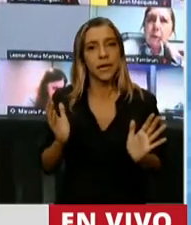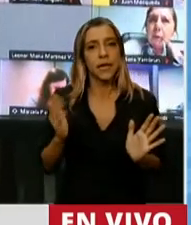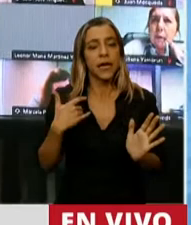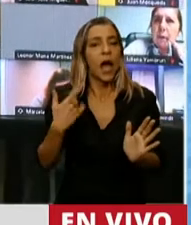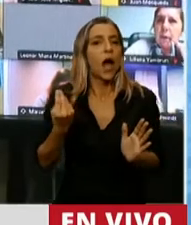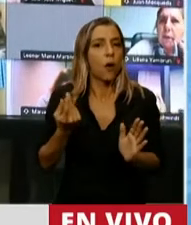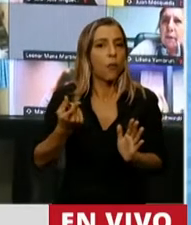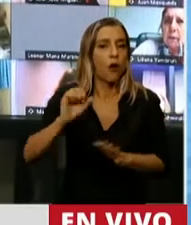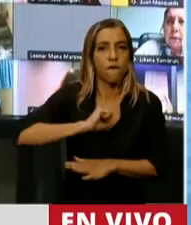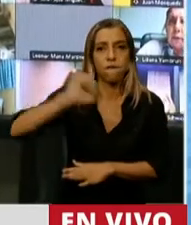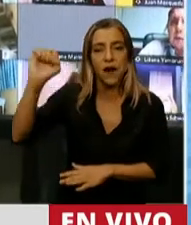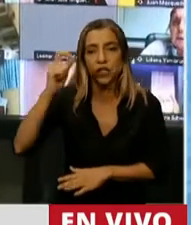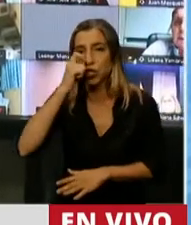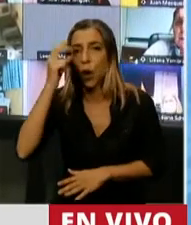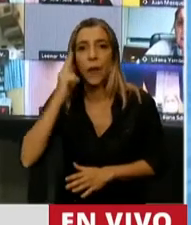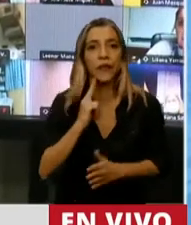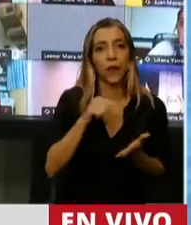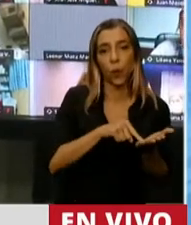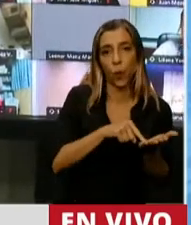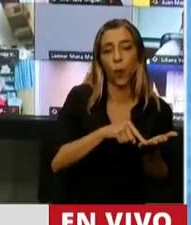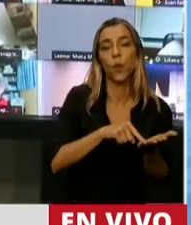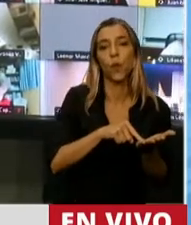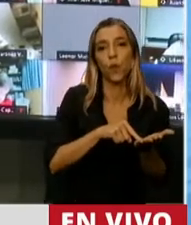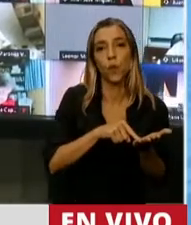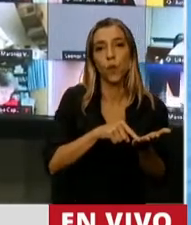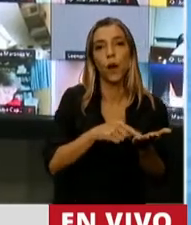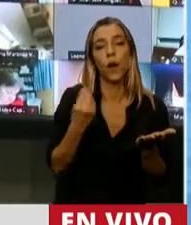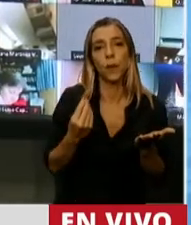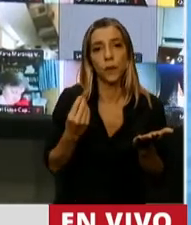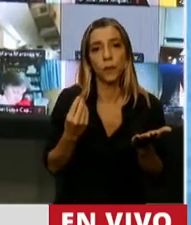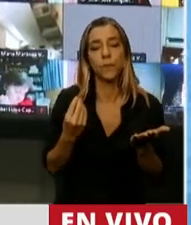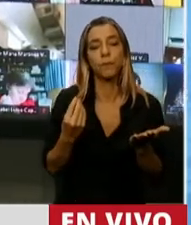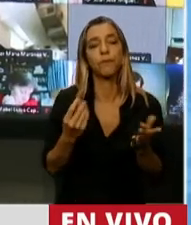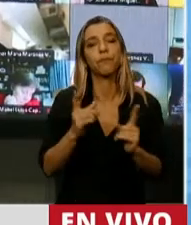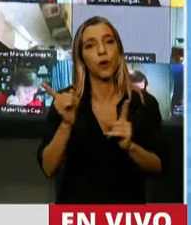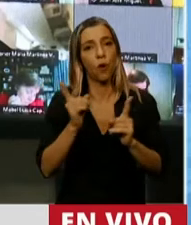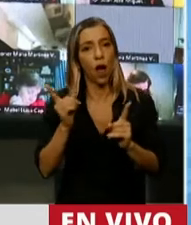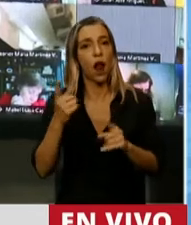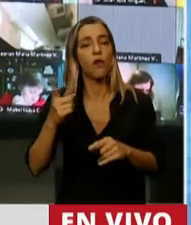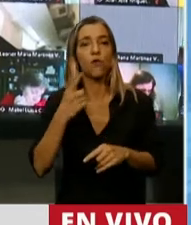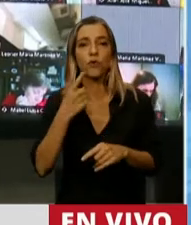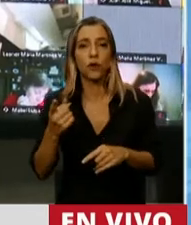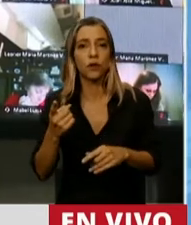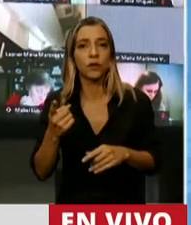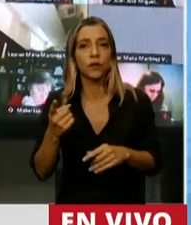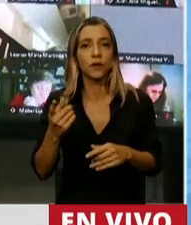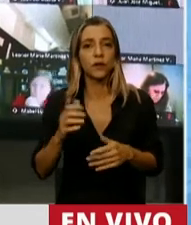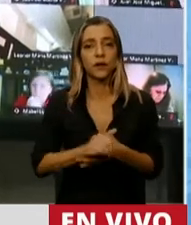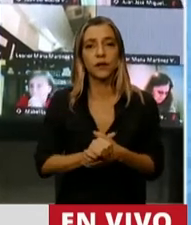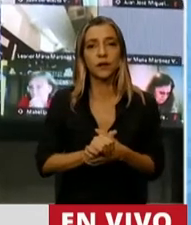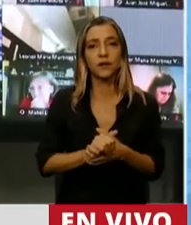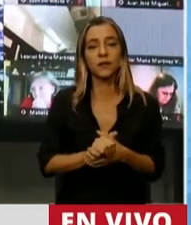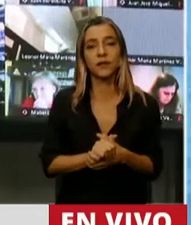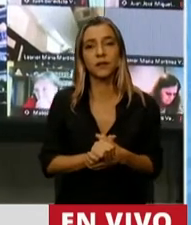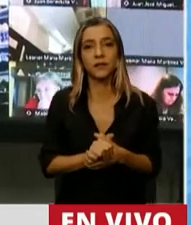29 contra la previsión de las principales consultoras que lo ubican a más del 48 o 49% para el